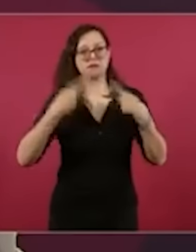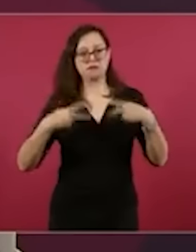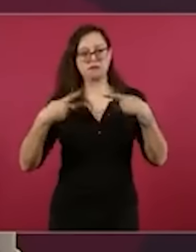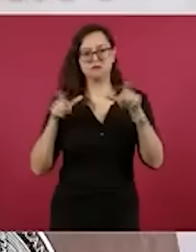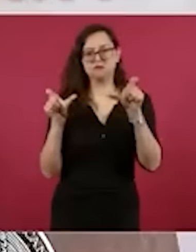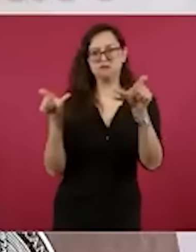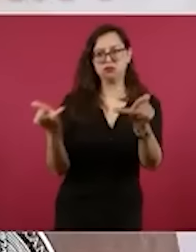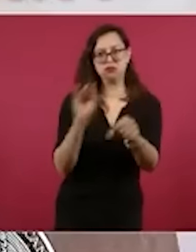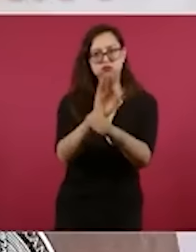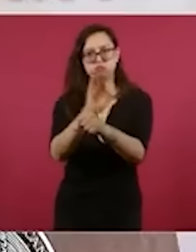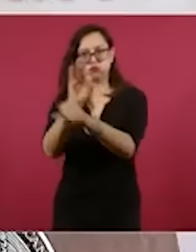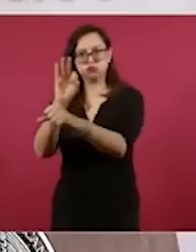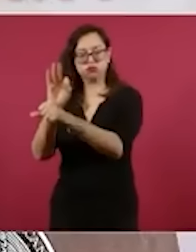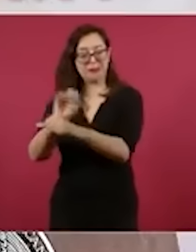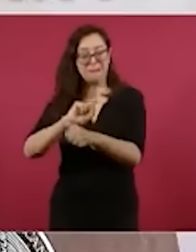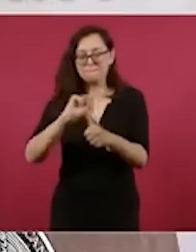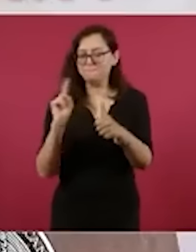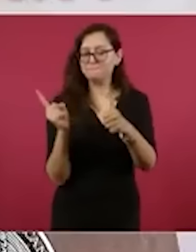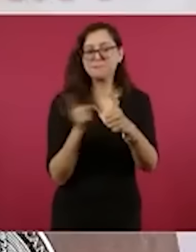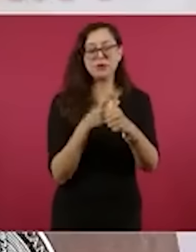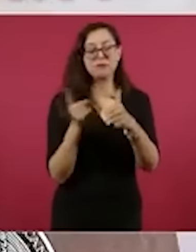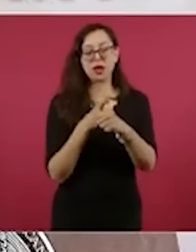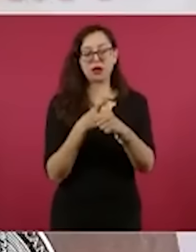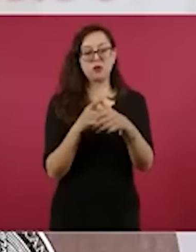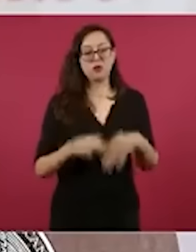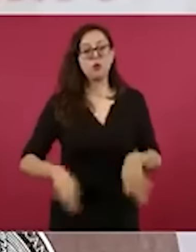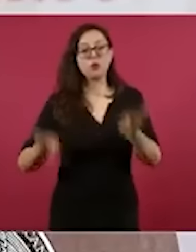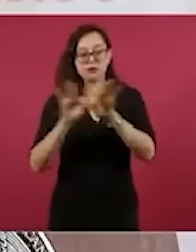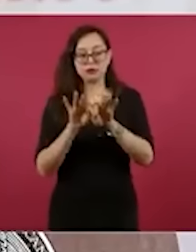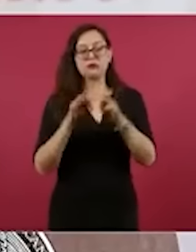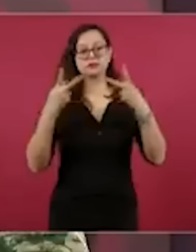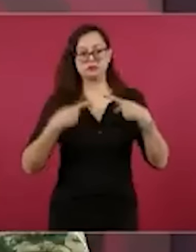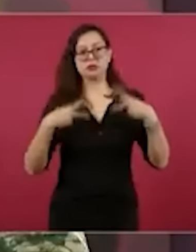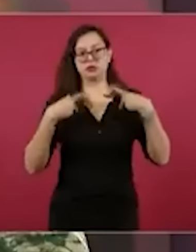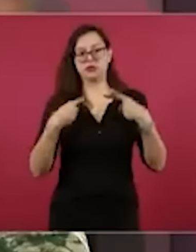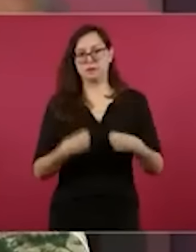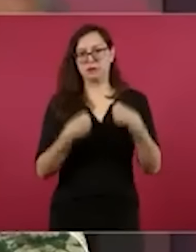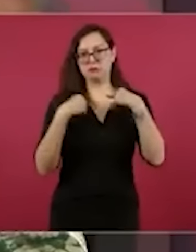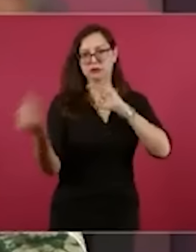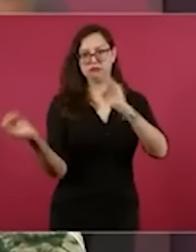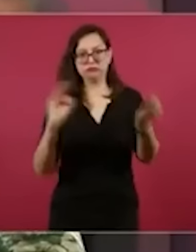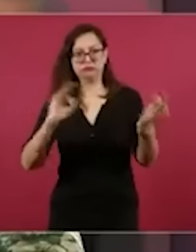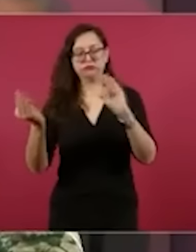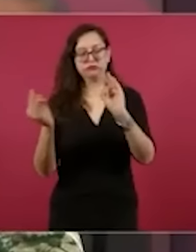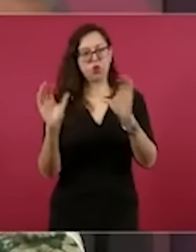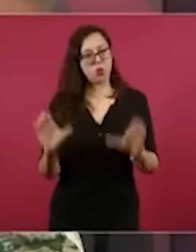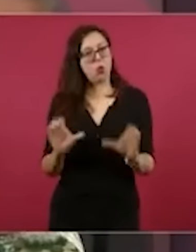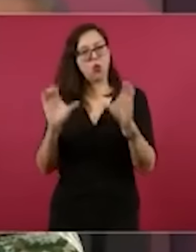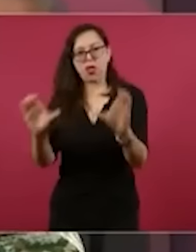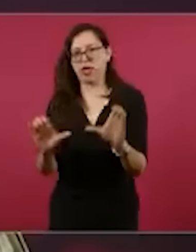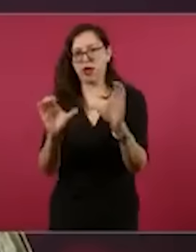Teníamos como objetivo, primeramente, garantizar la seguridad de las personas, de la ciudadanía.